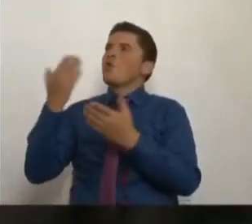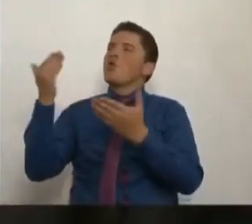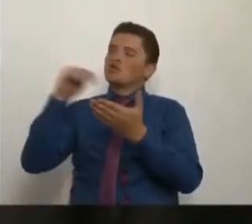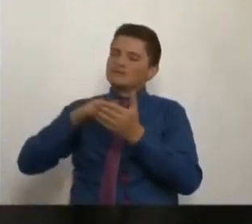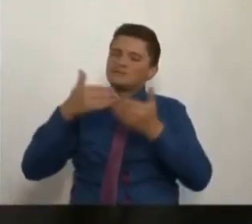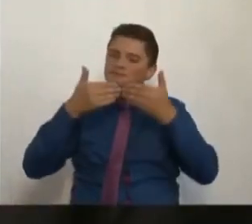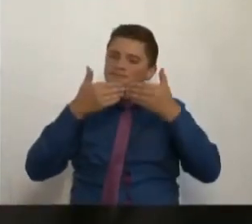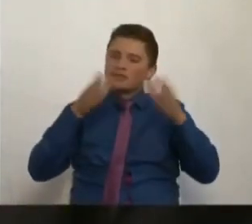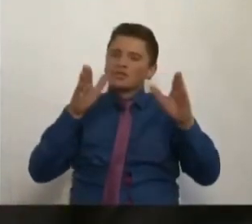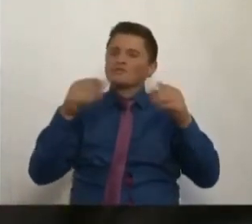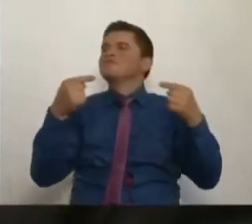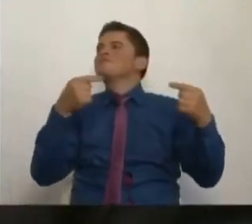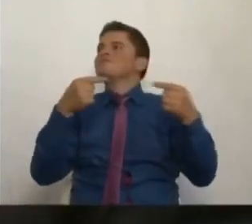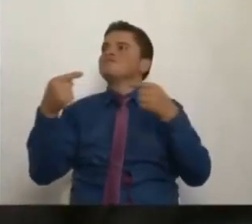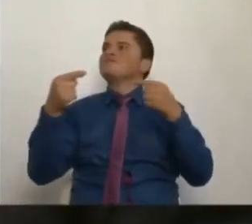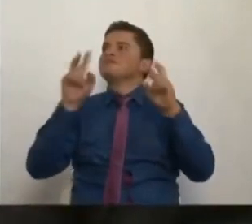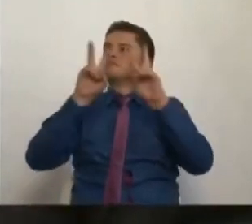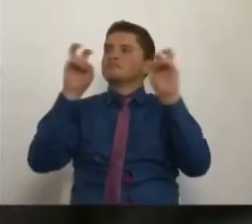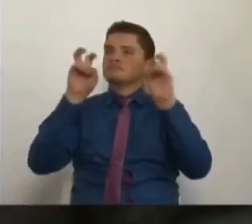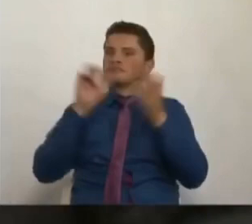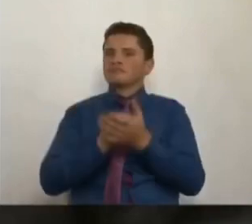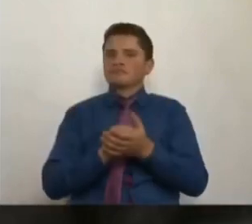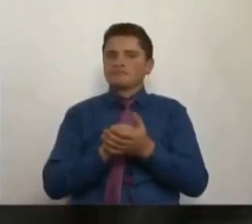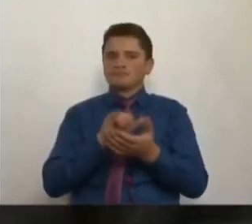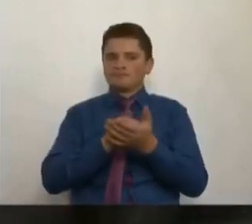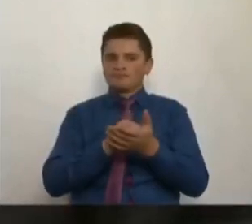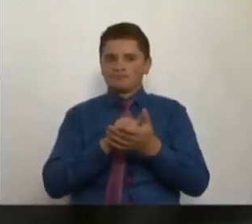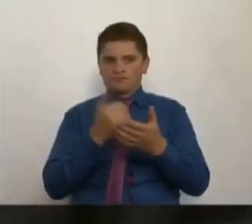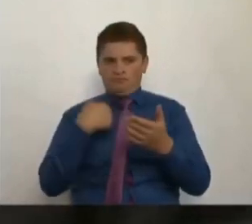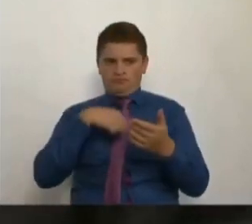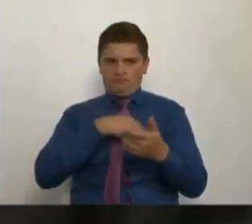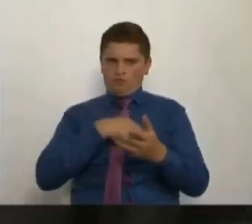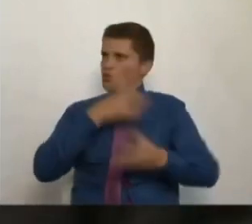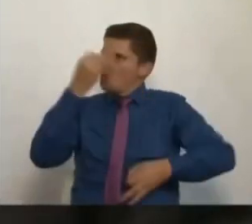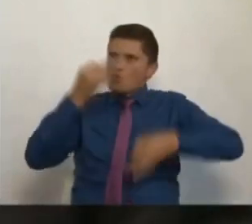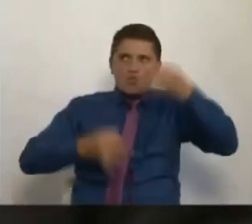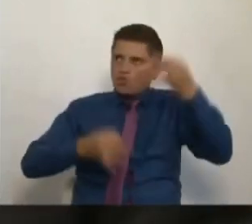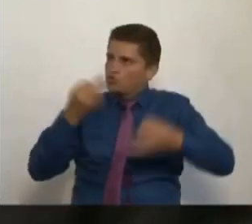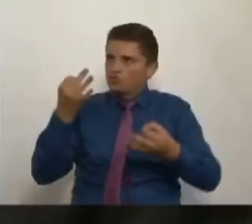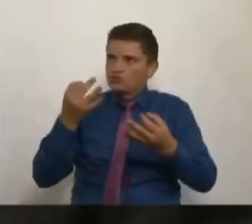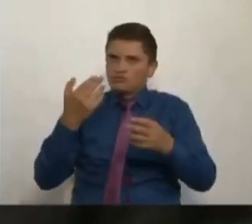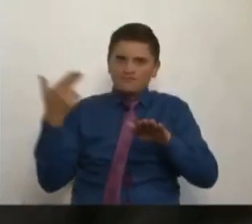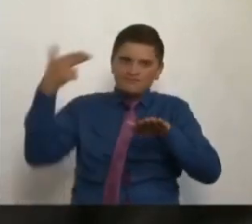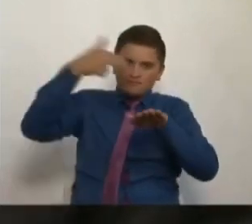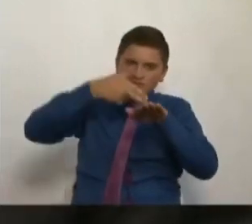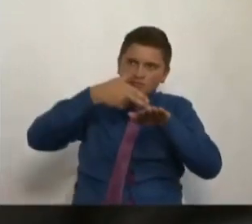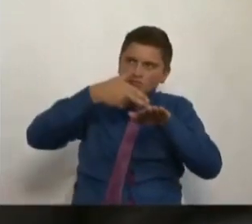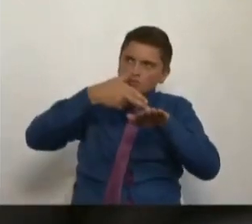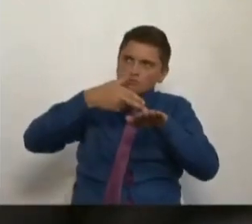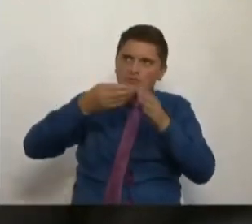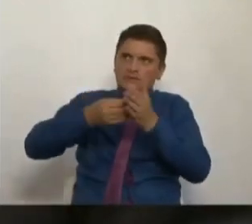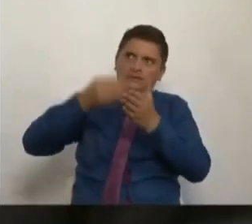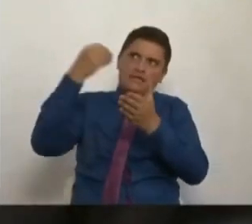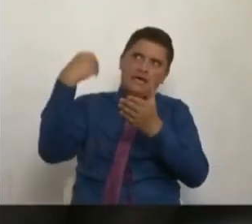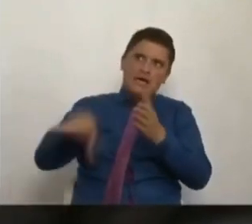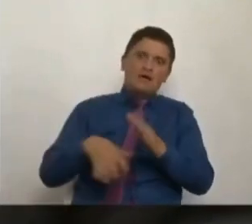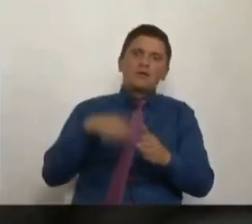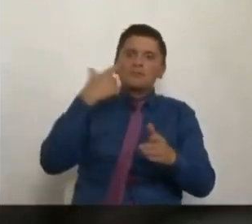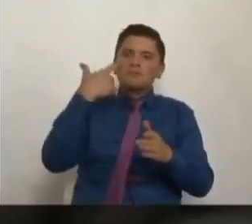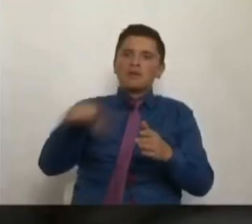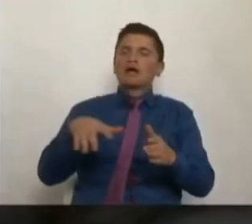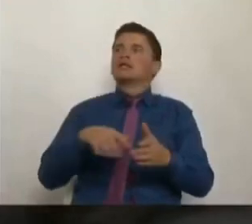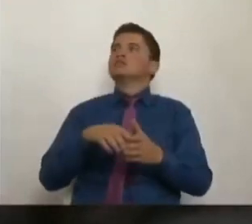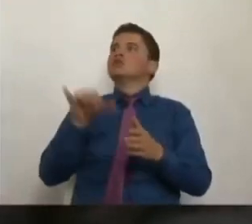sobre la fórmula para calcular. Es injusto que nosotros sigamos pagando combustible colombiano a precio de combustible